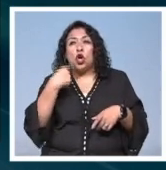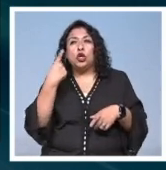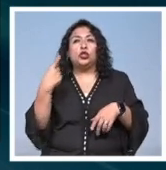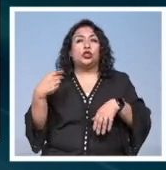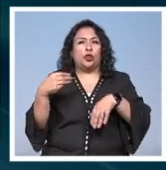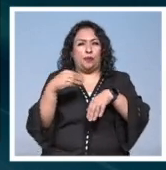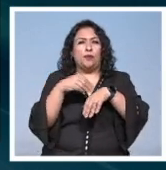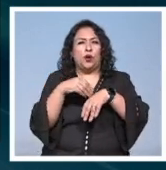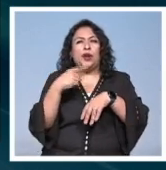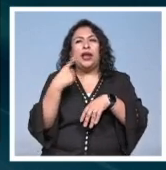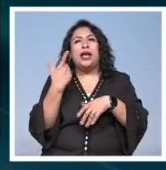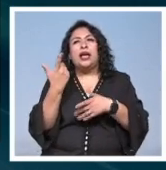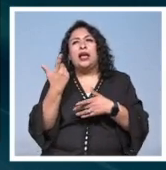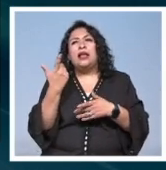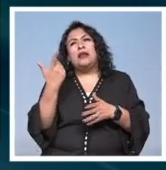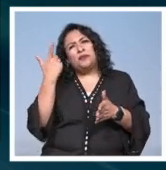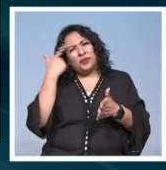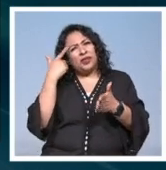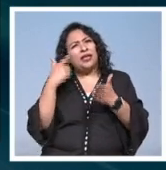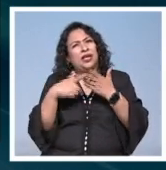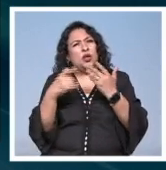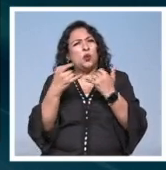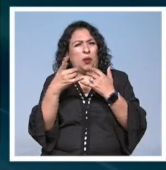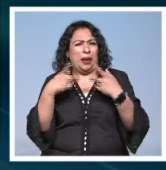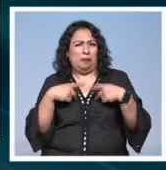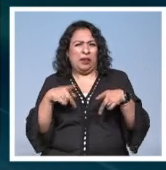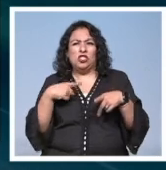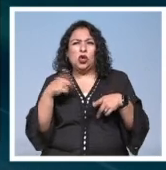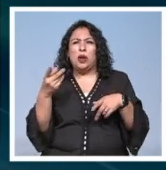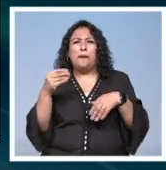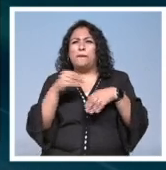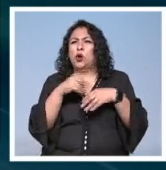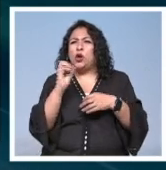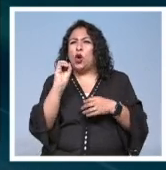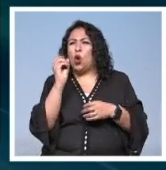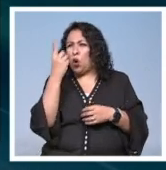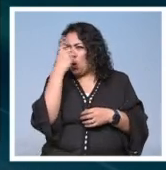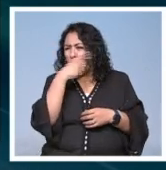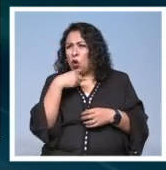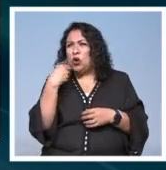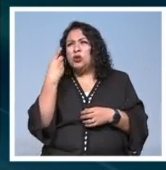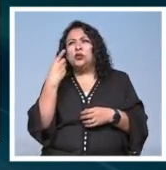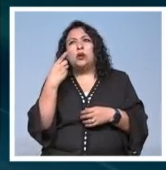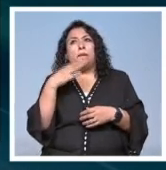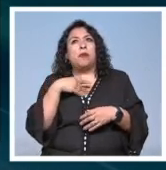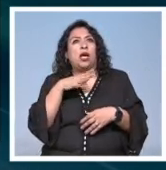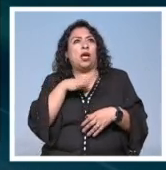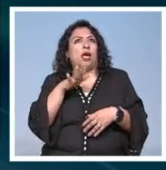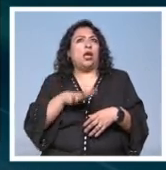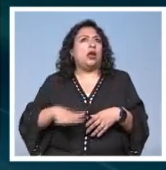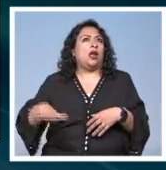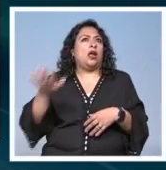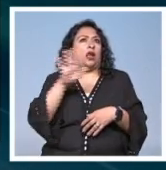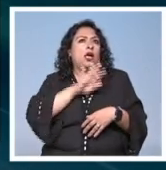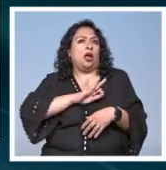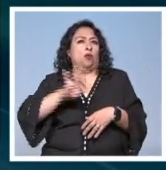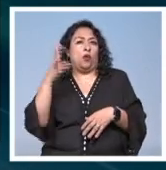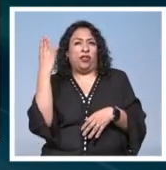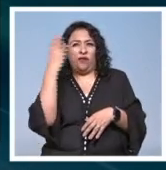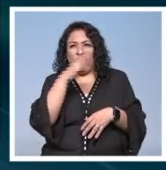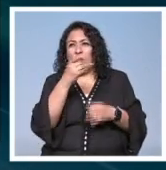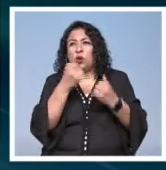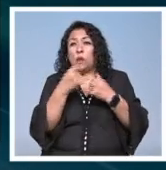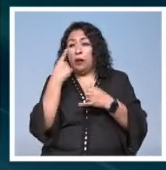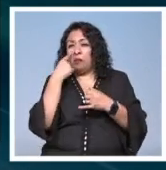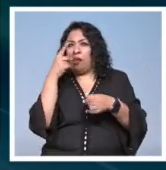un rostro. Creo que también al espectador, cuando no se le pone un rostro, se hace más universal ese retrato. Y otra es la interrupción